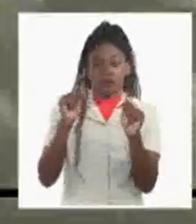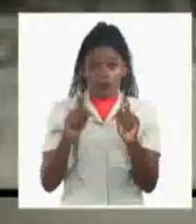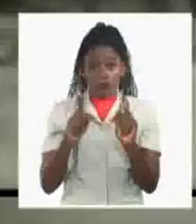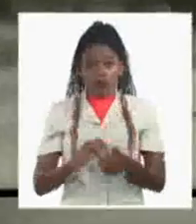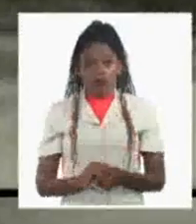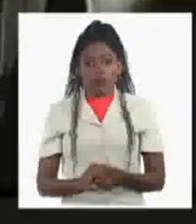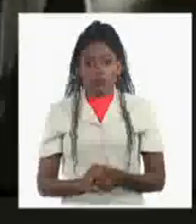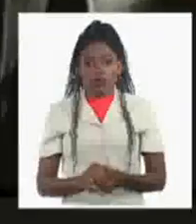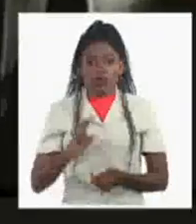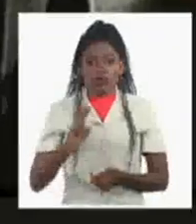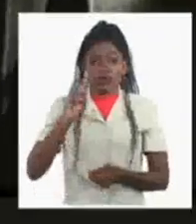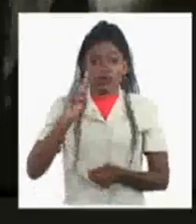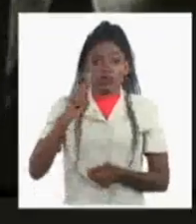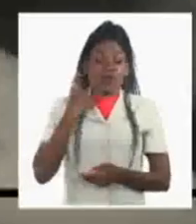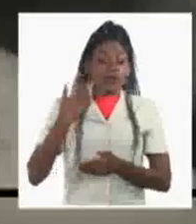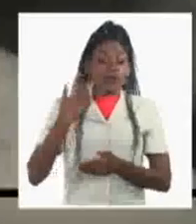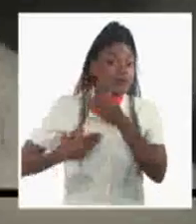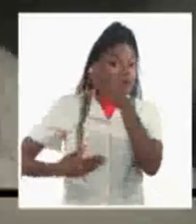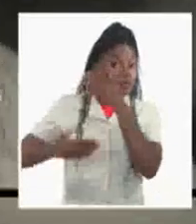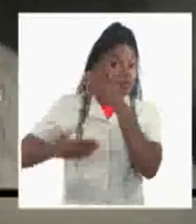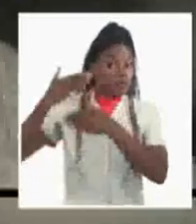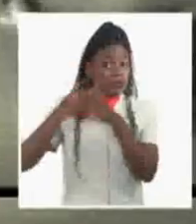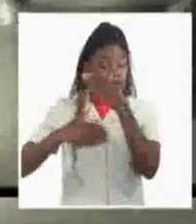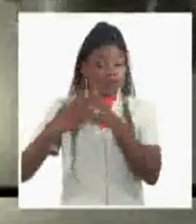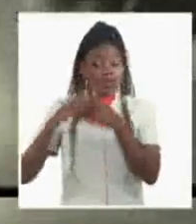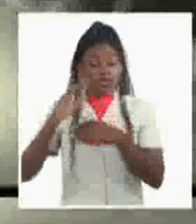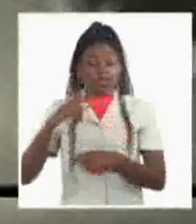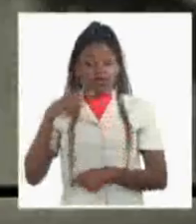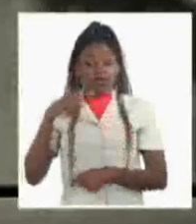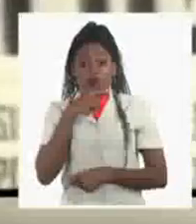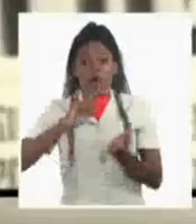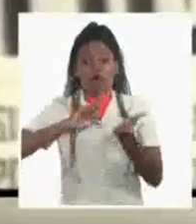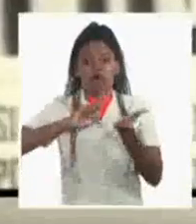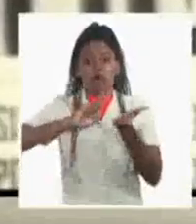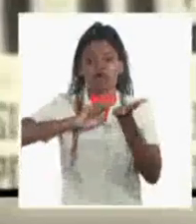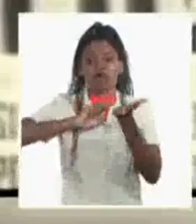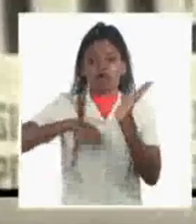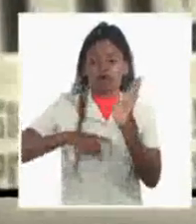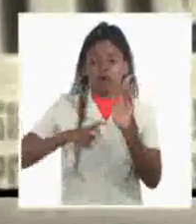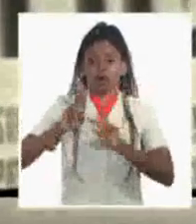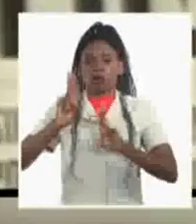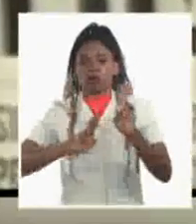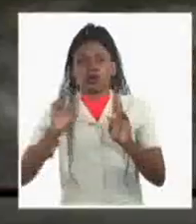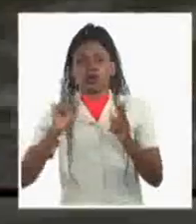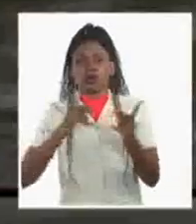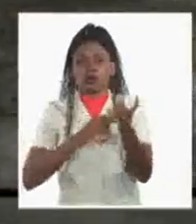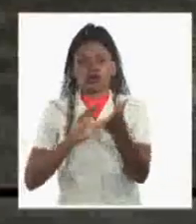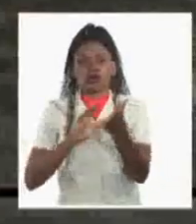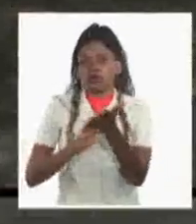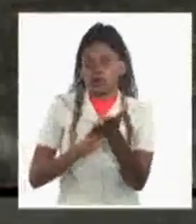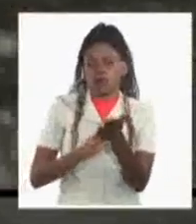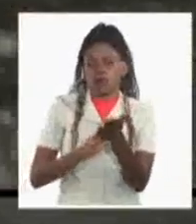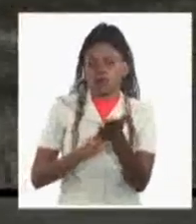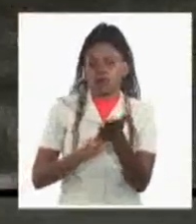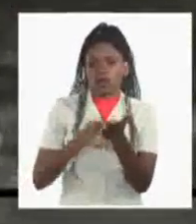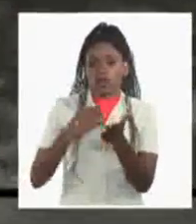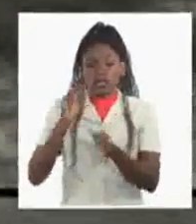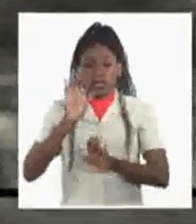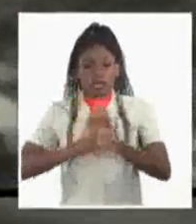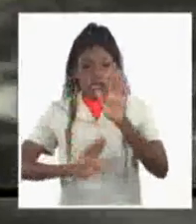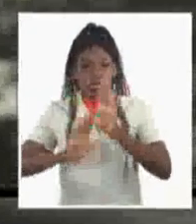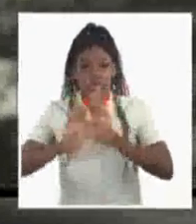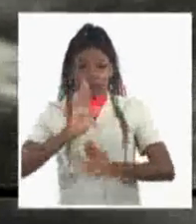Dos años atrás, Berlín y Moscú habían firmado un pacto de no agresión. Los defensores del